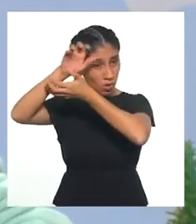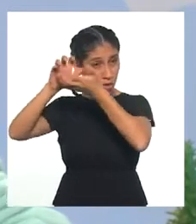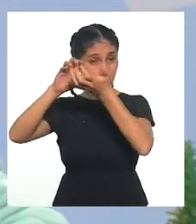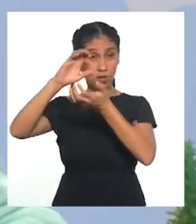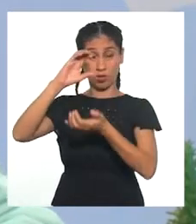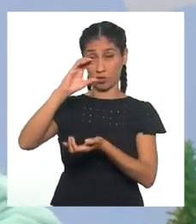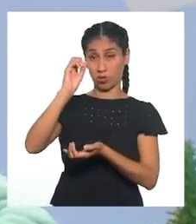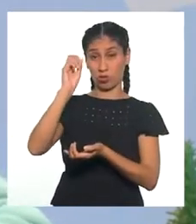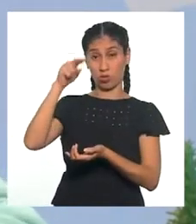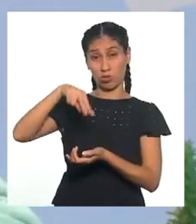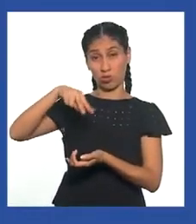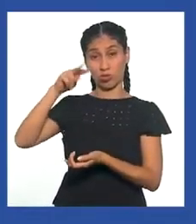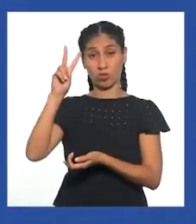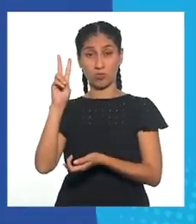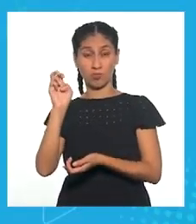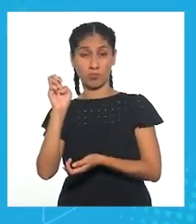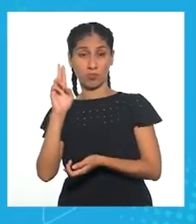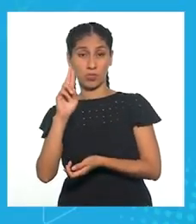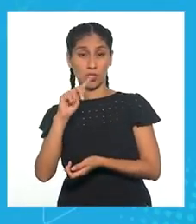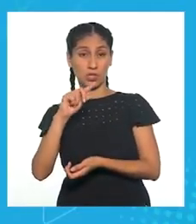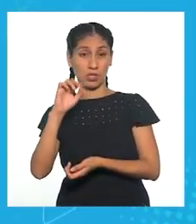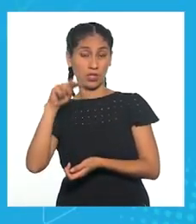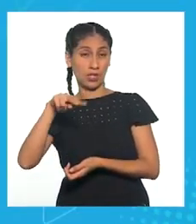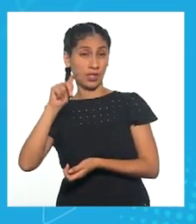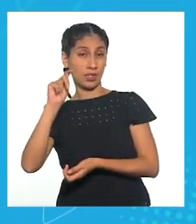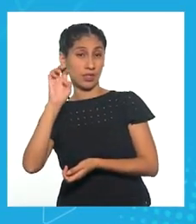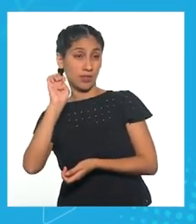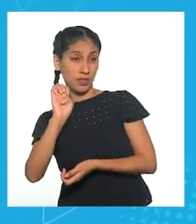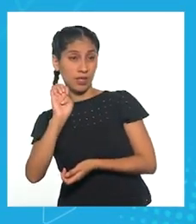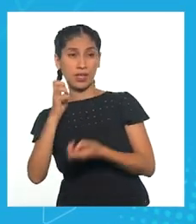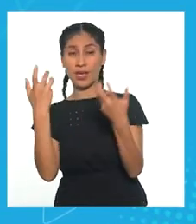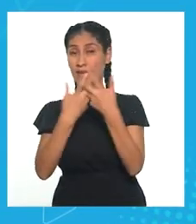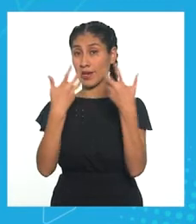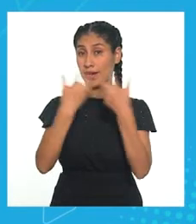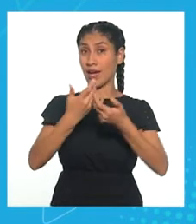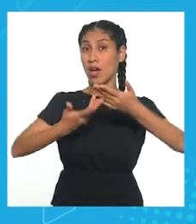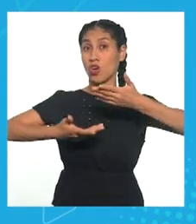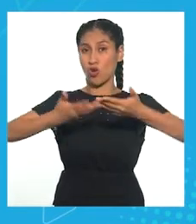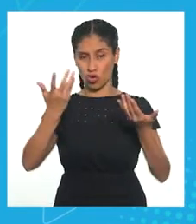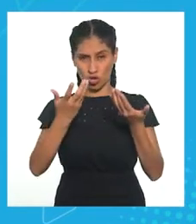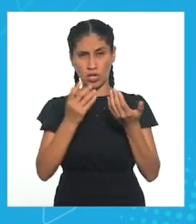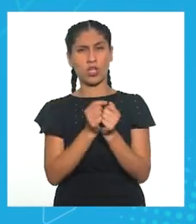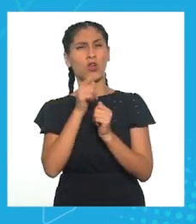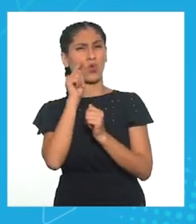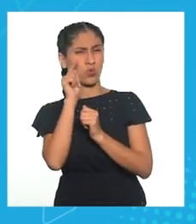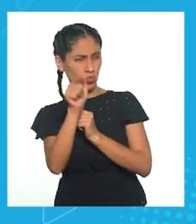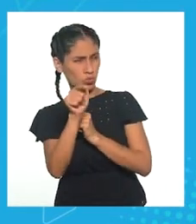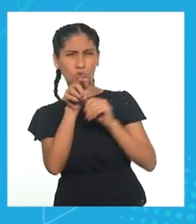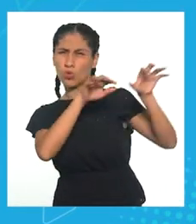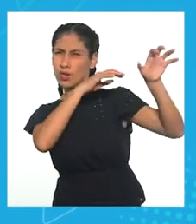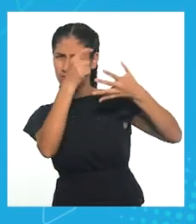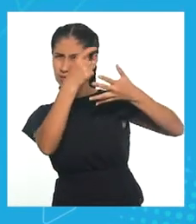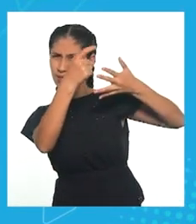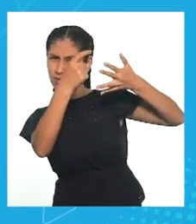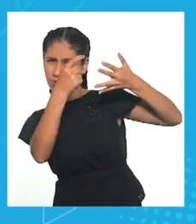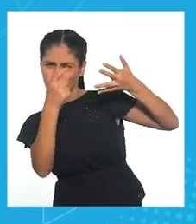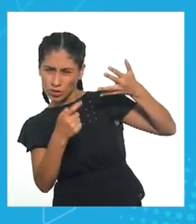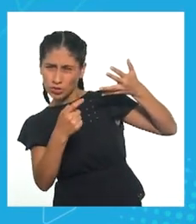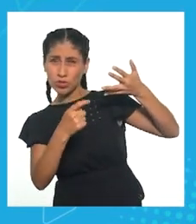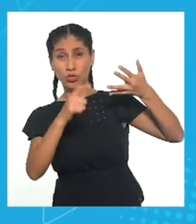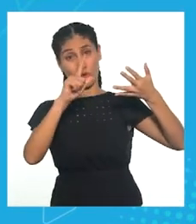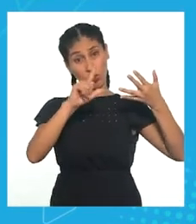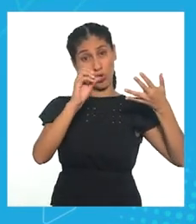y el pensamiento divergente. El primero, más relacionado con actividades racionales, lógicas y